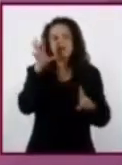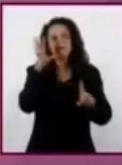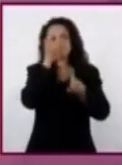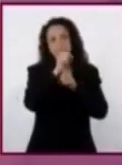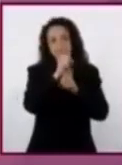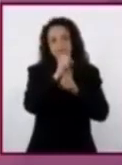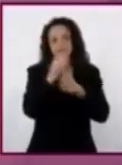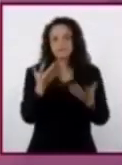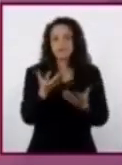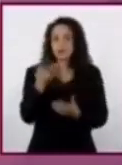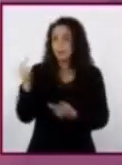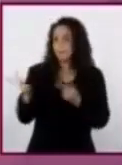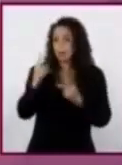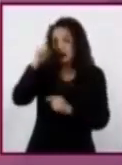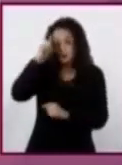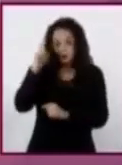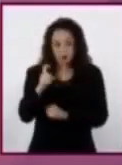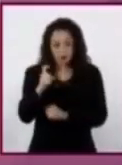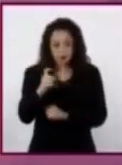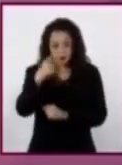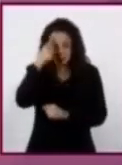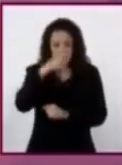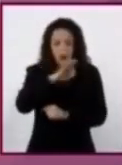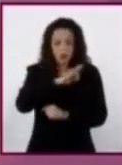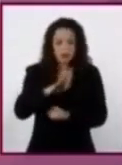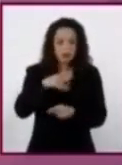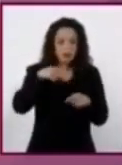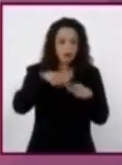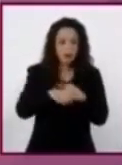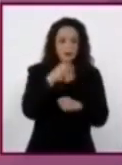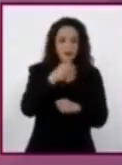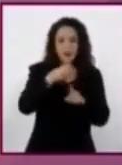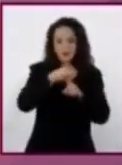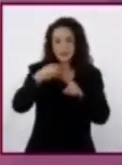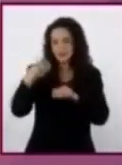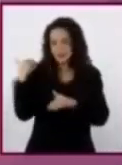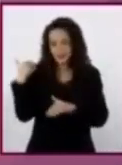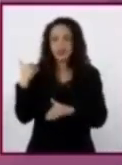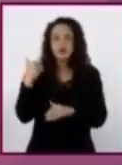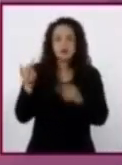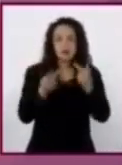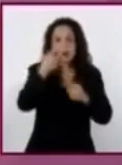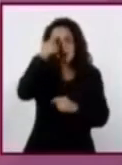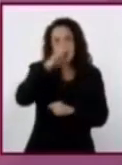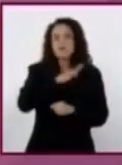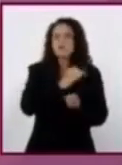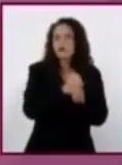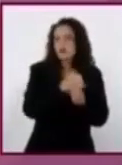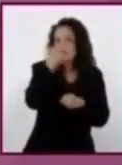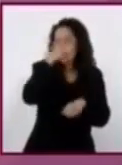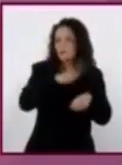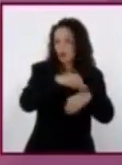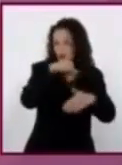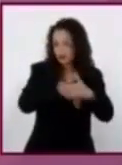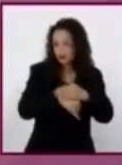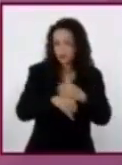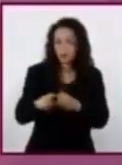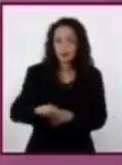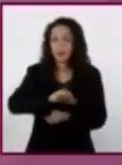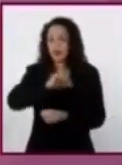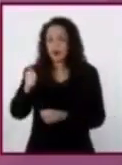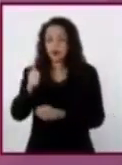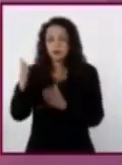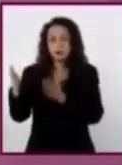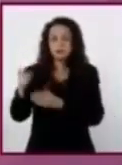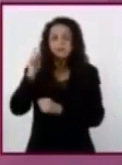preguntas que se plantearon al inicio de la sesión anterior. En segunda, las condiciones